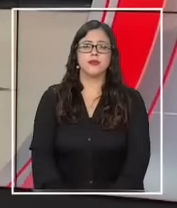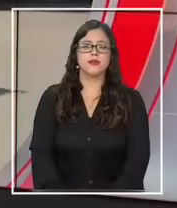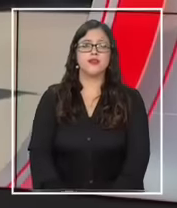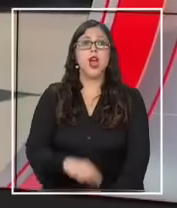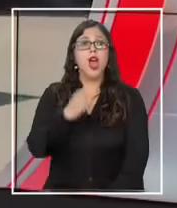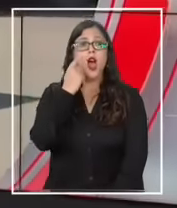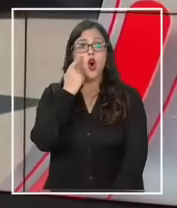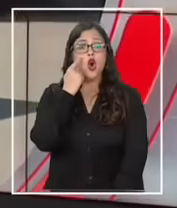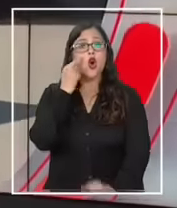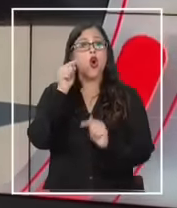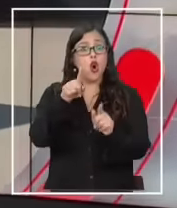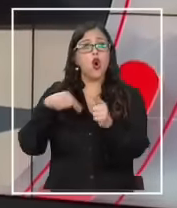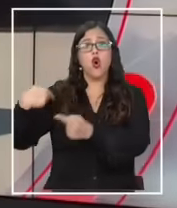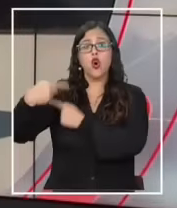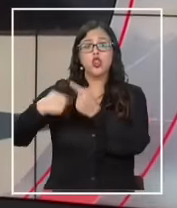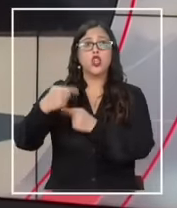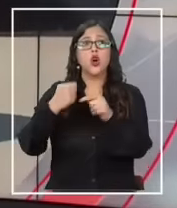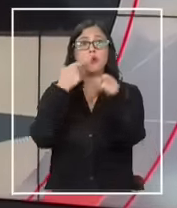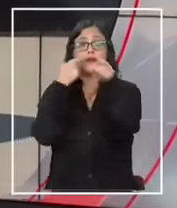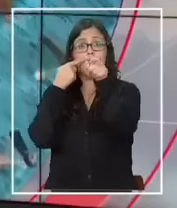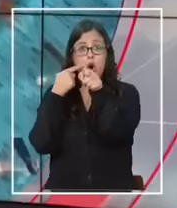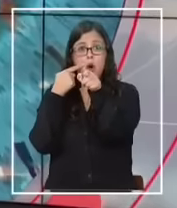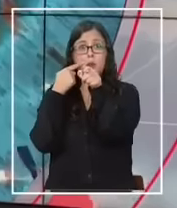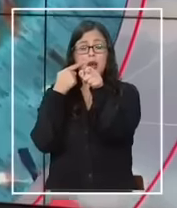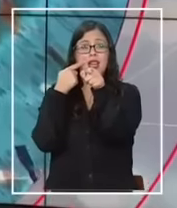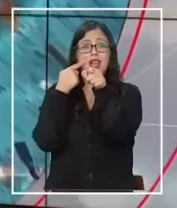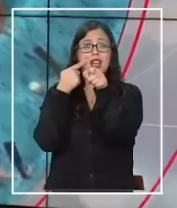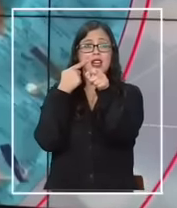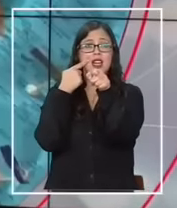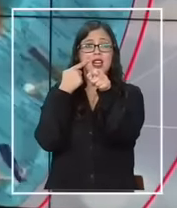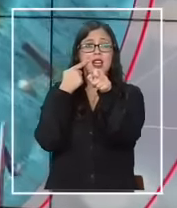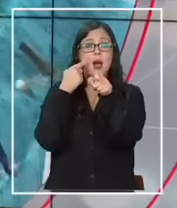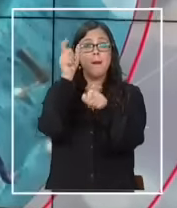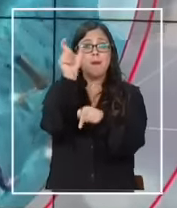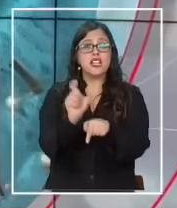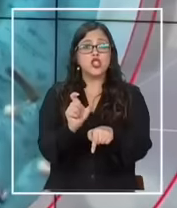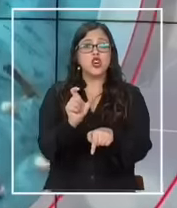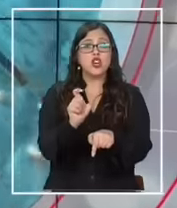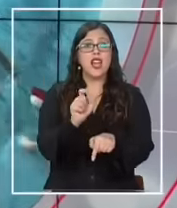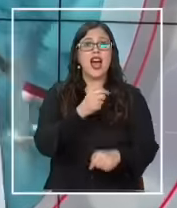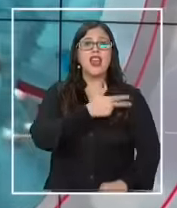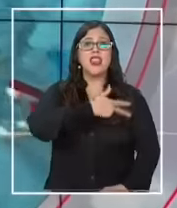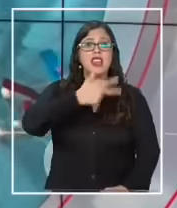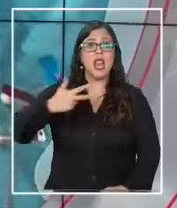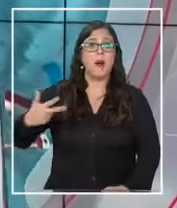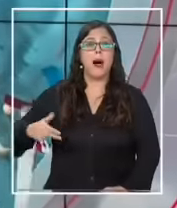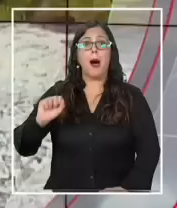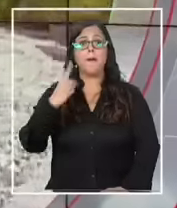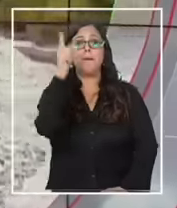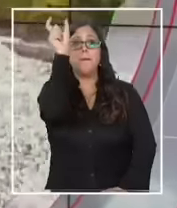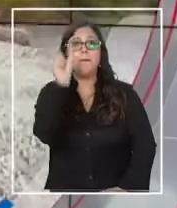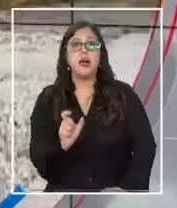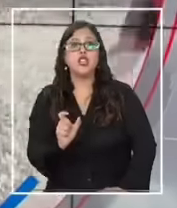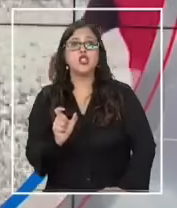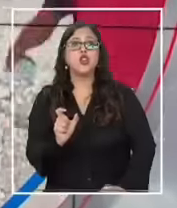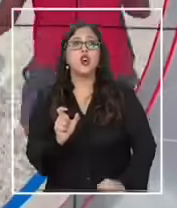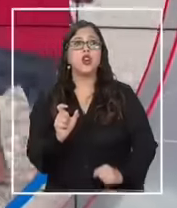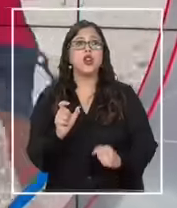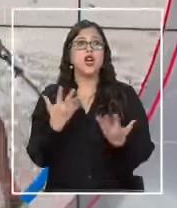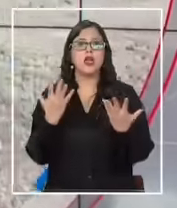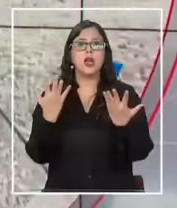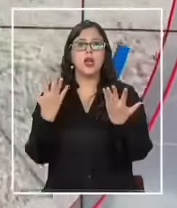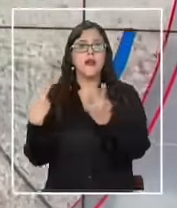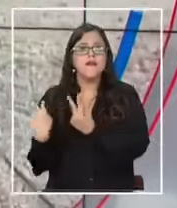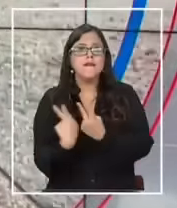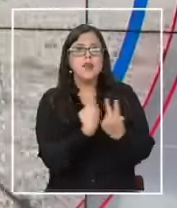atención con esta historia este hombre es un danés que se convirtió en la primera persona en recorrer todo el